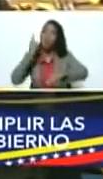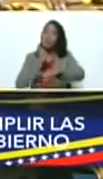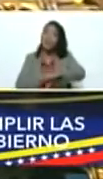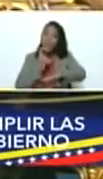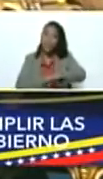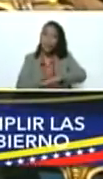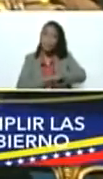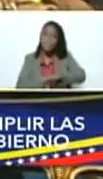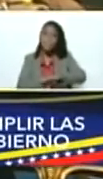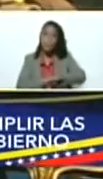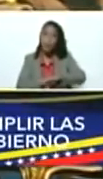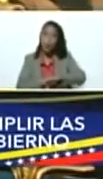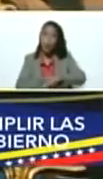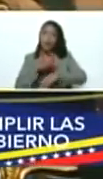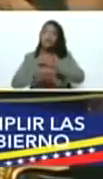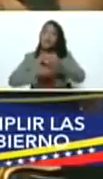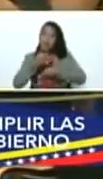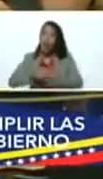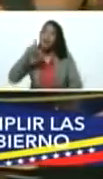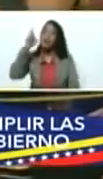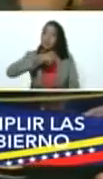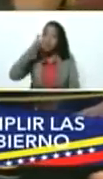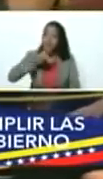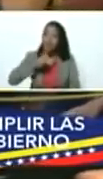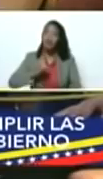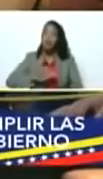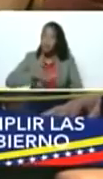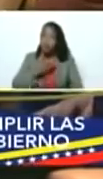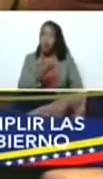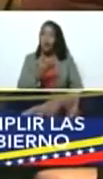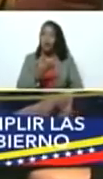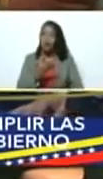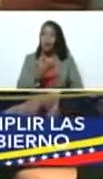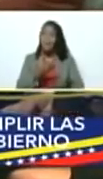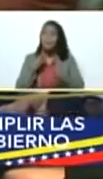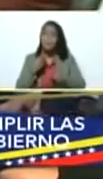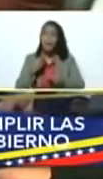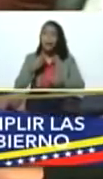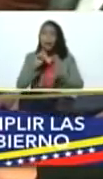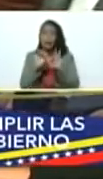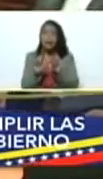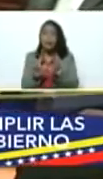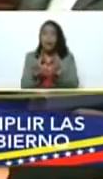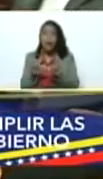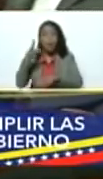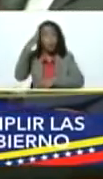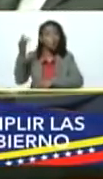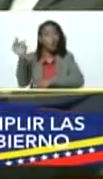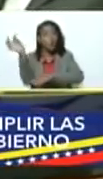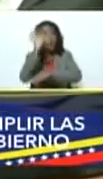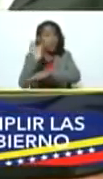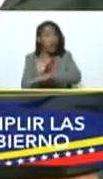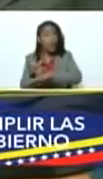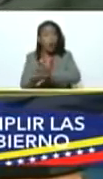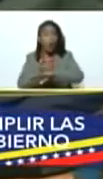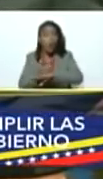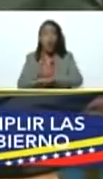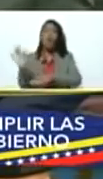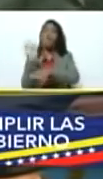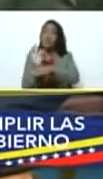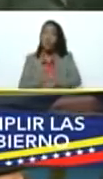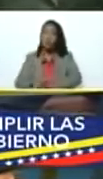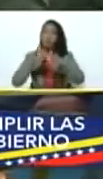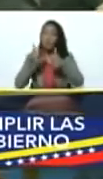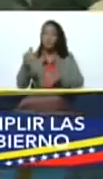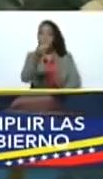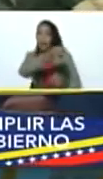que sea necesario y posible para que la secretaría del Consejo Federal de Gobierno funcione